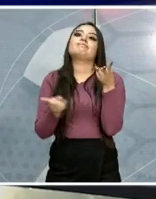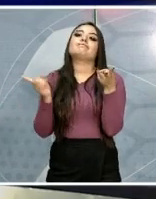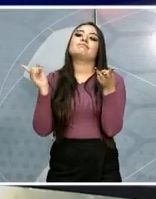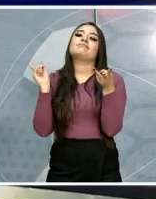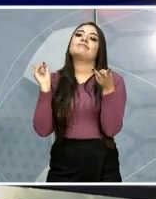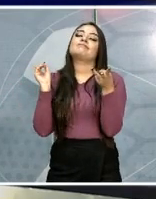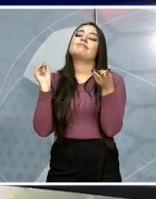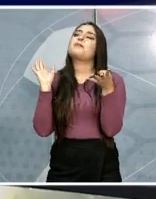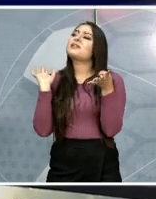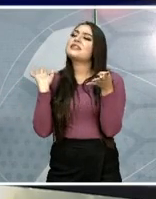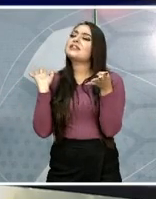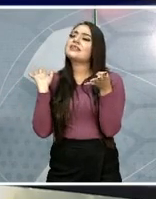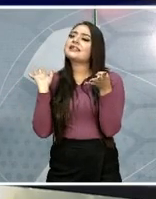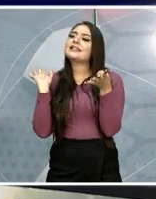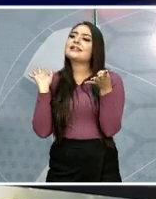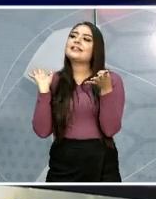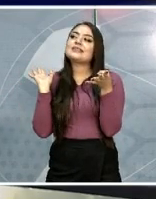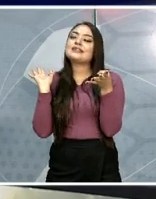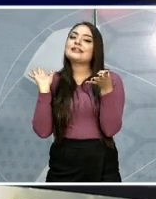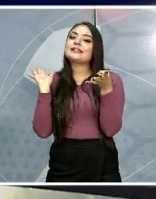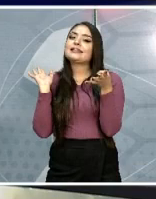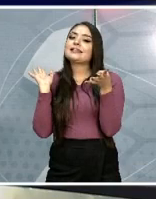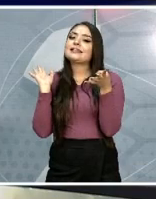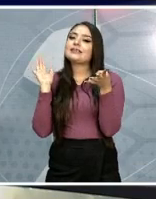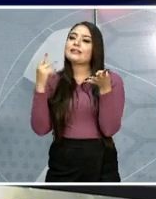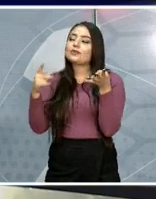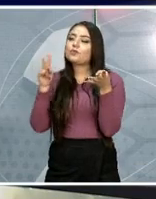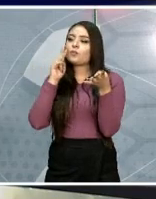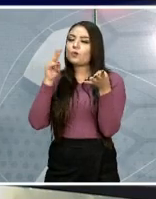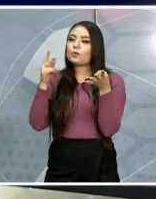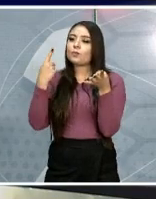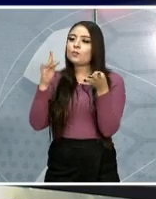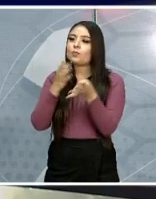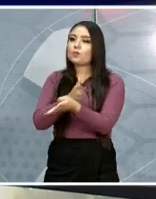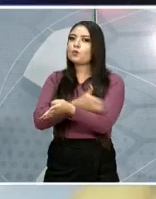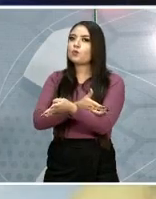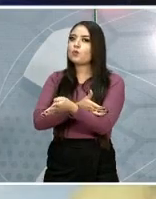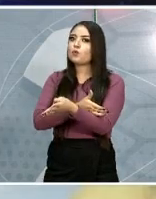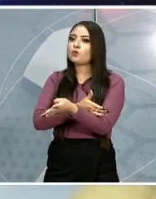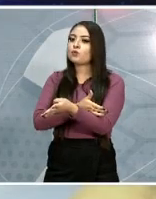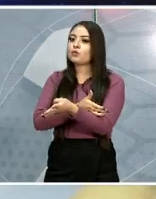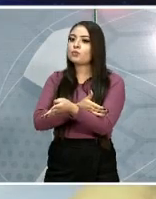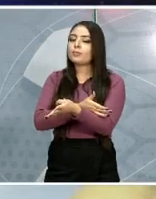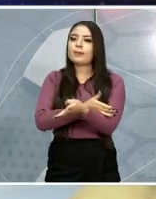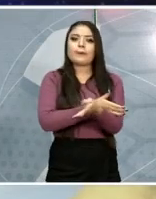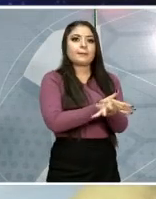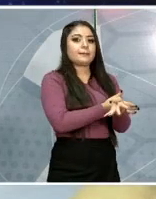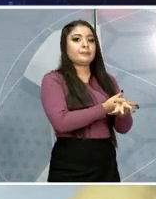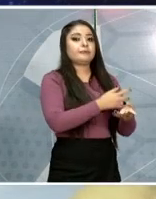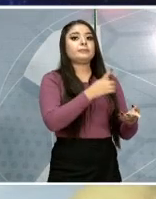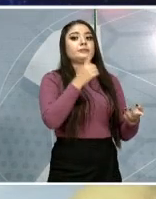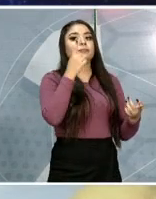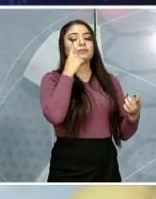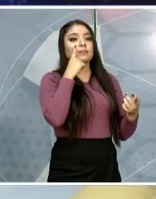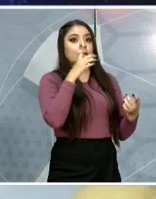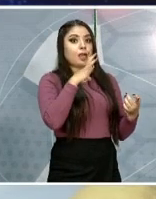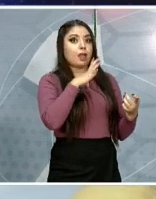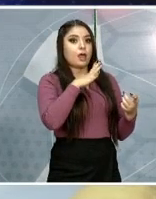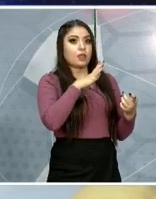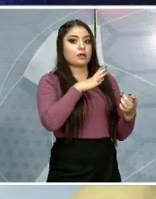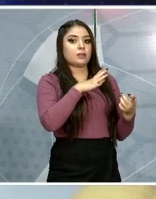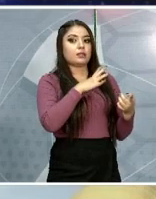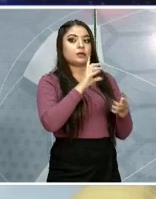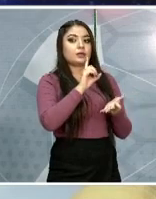con tus compañeras, Gabriela? Pues, con discapacidades